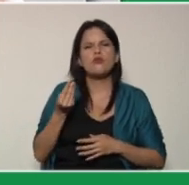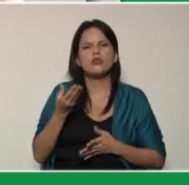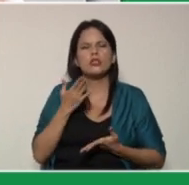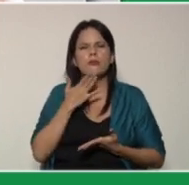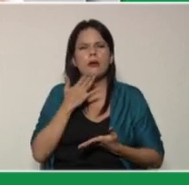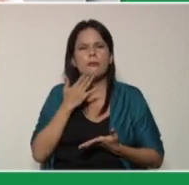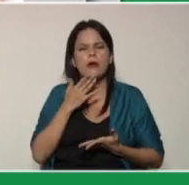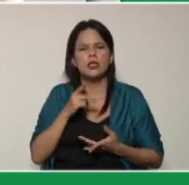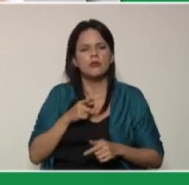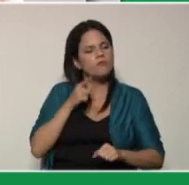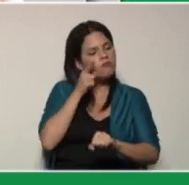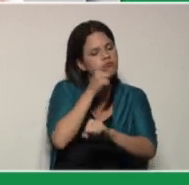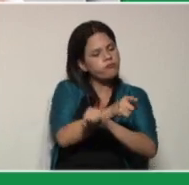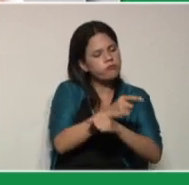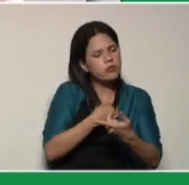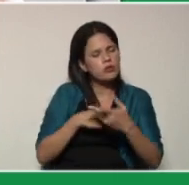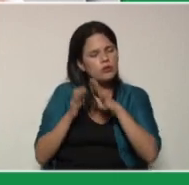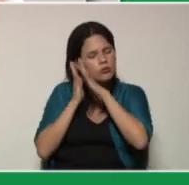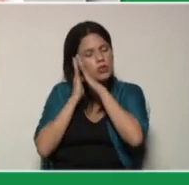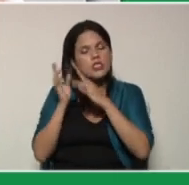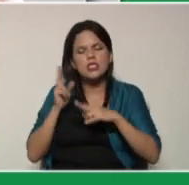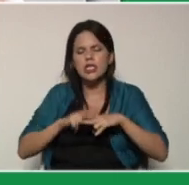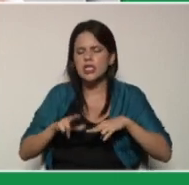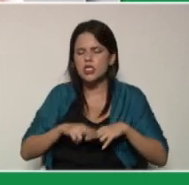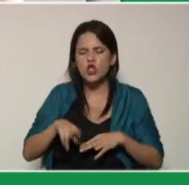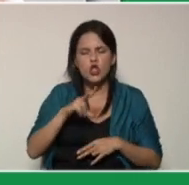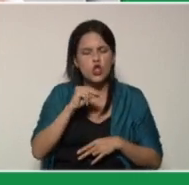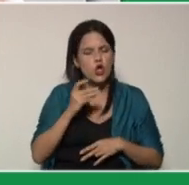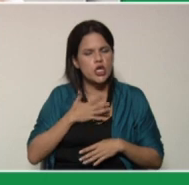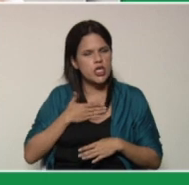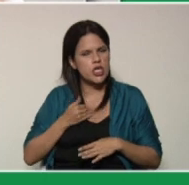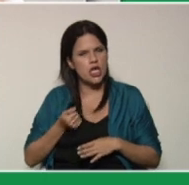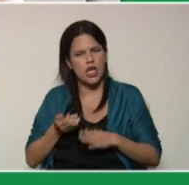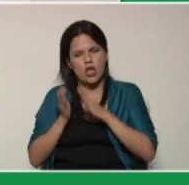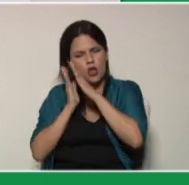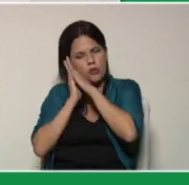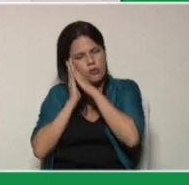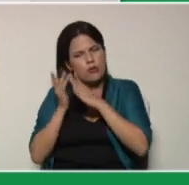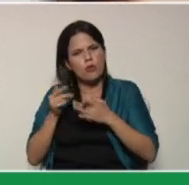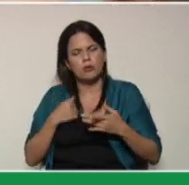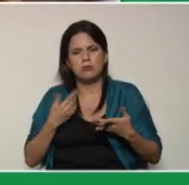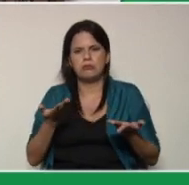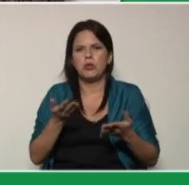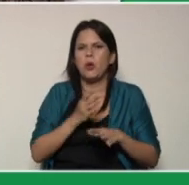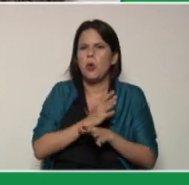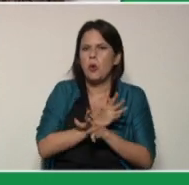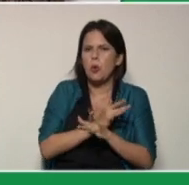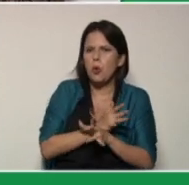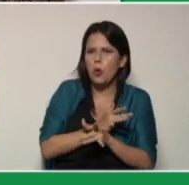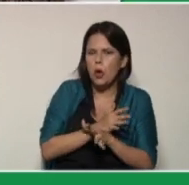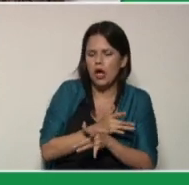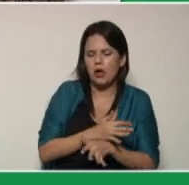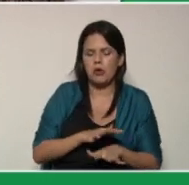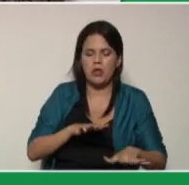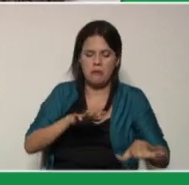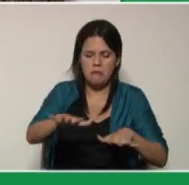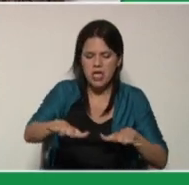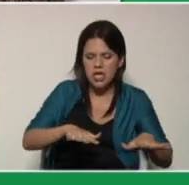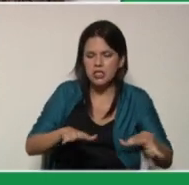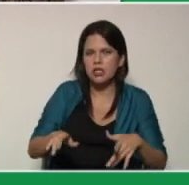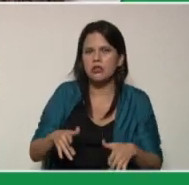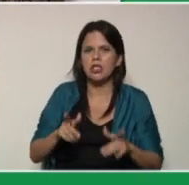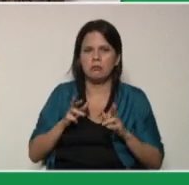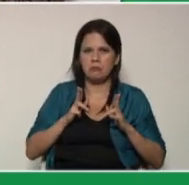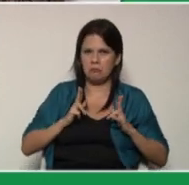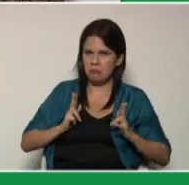y no es el deber ser. Si el niño no quiere dormir, podemos colocarle un juego de mesa donde él esté descansando, o